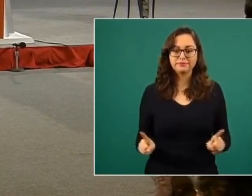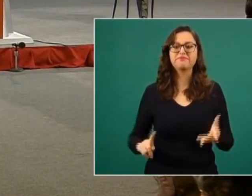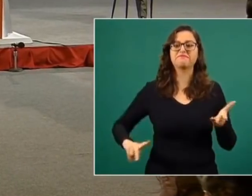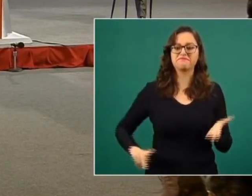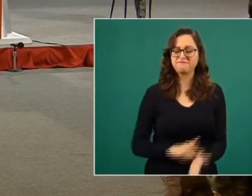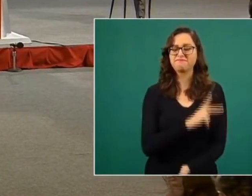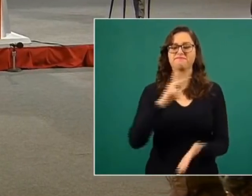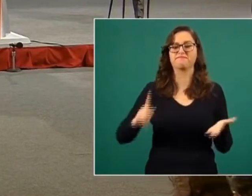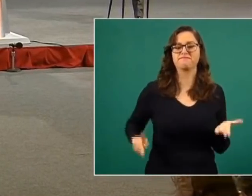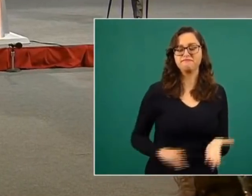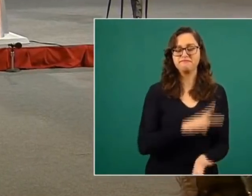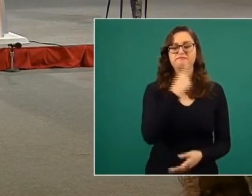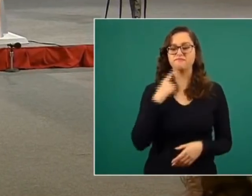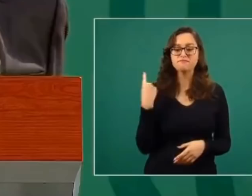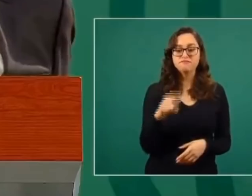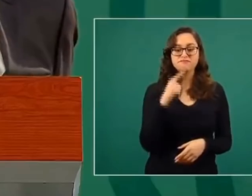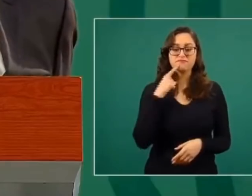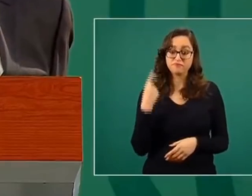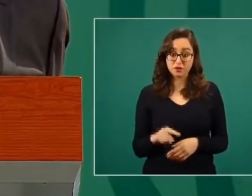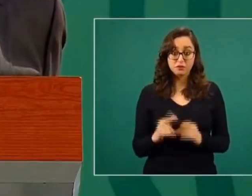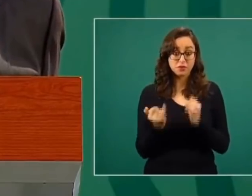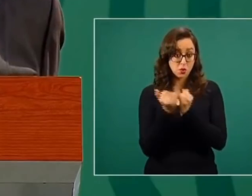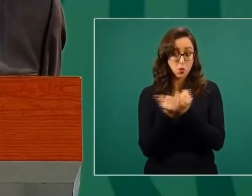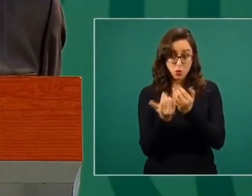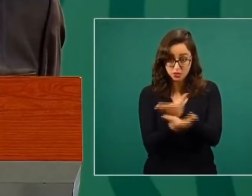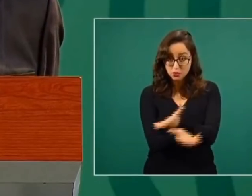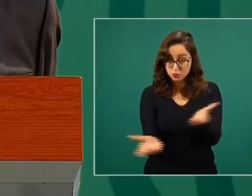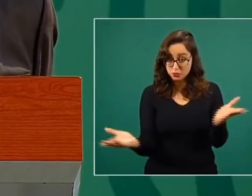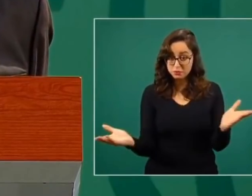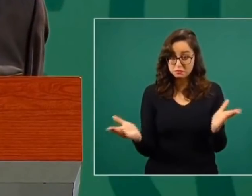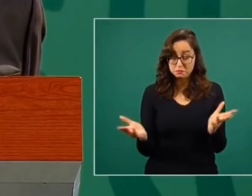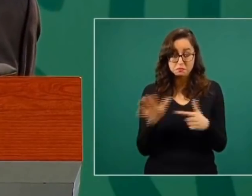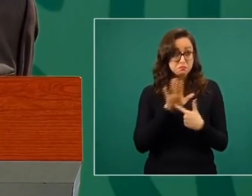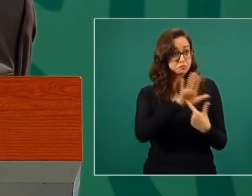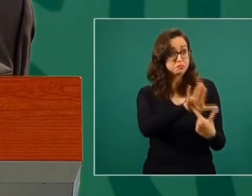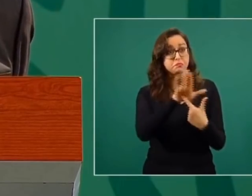como lo hacen ustedes eso nos ayuda mucho